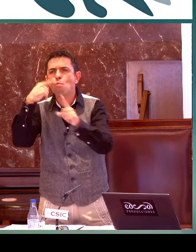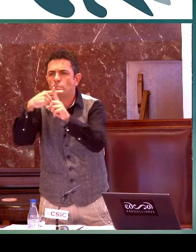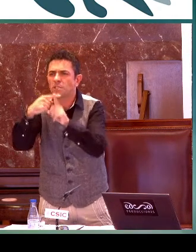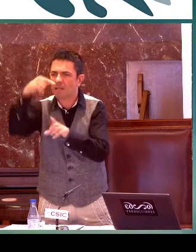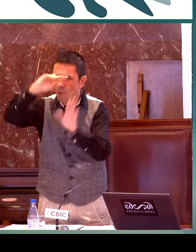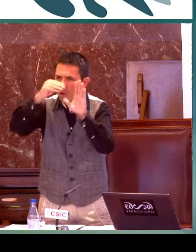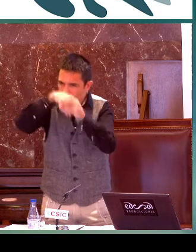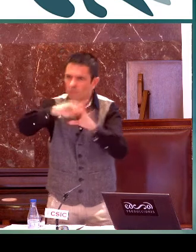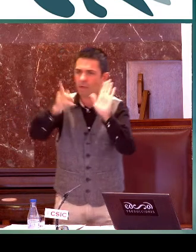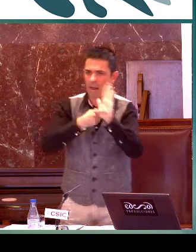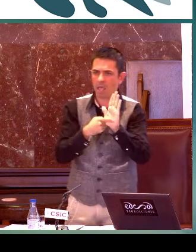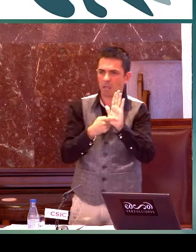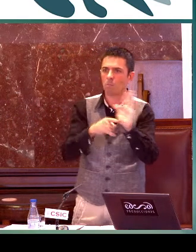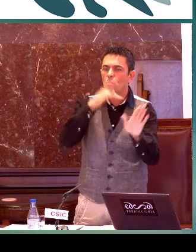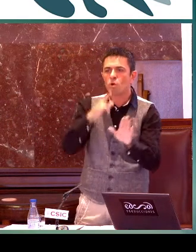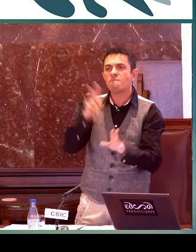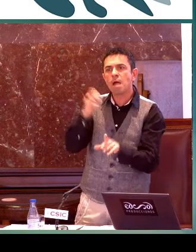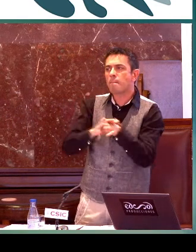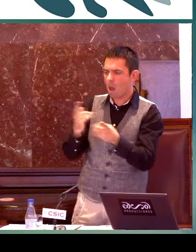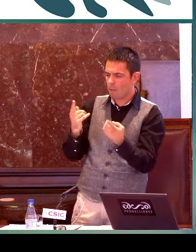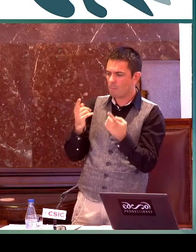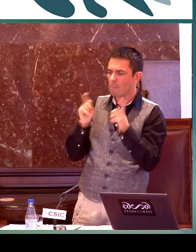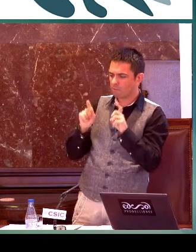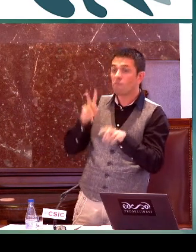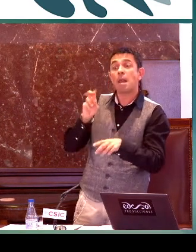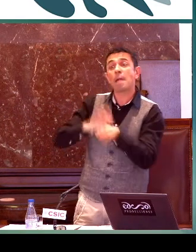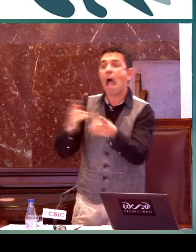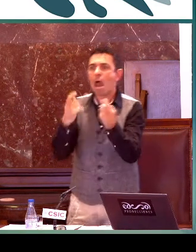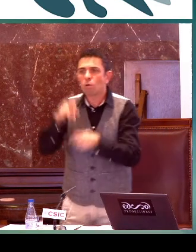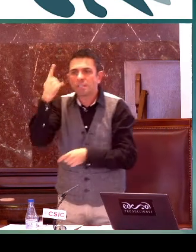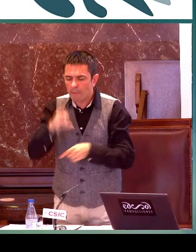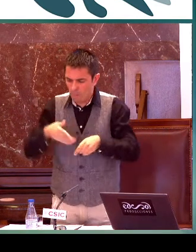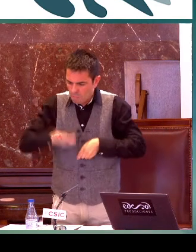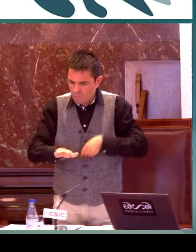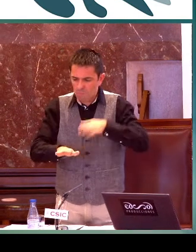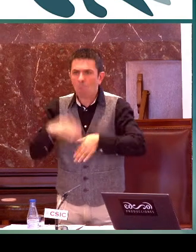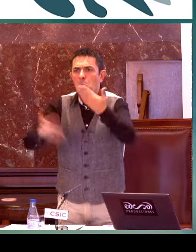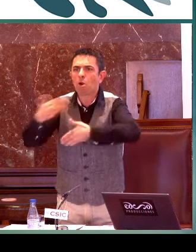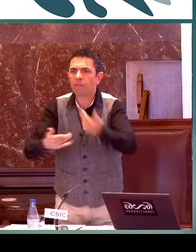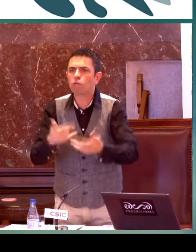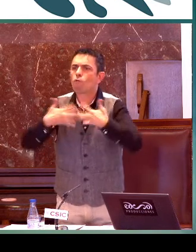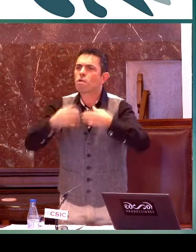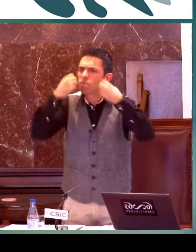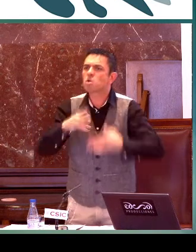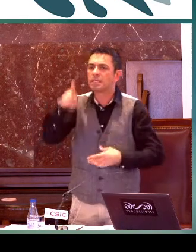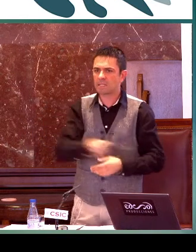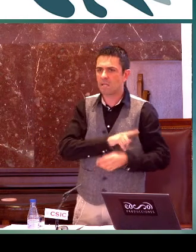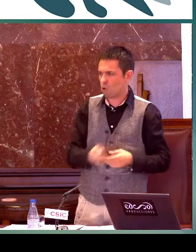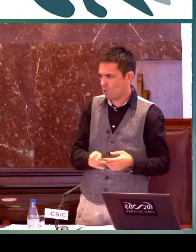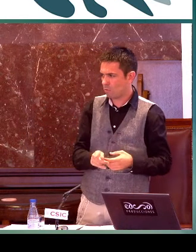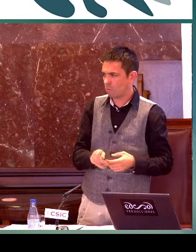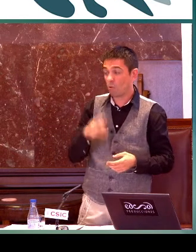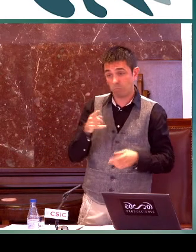Específicamente, esos estándares de aprendizaje están dentro de la ley para saber si el alumno, el profesor sabe si el alumno va